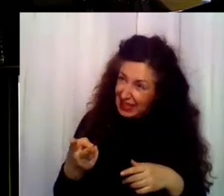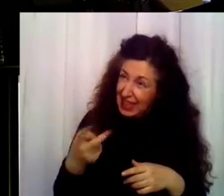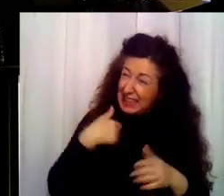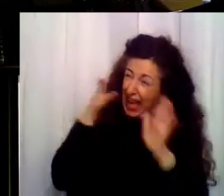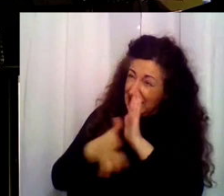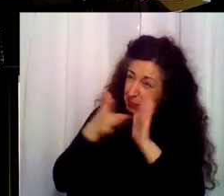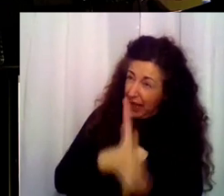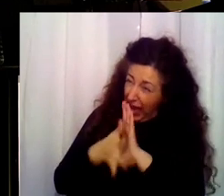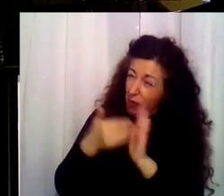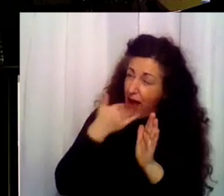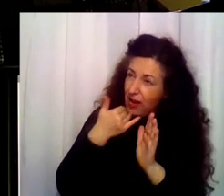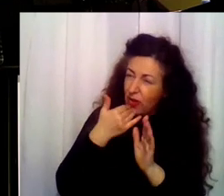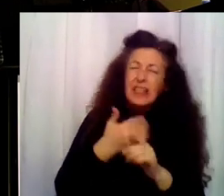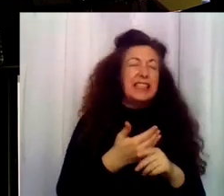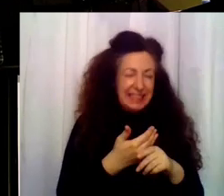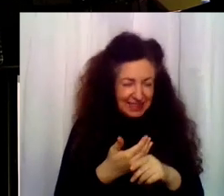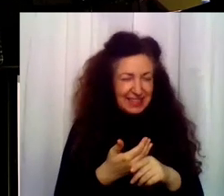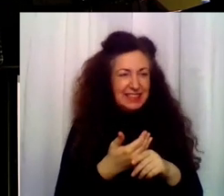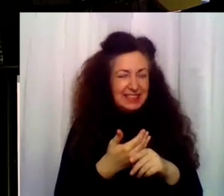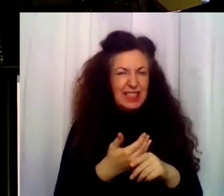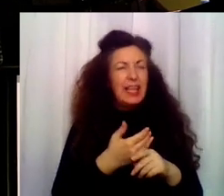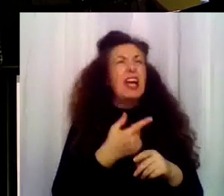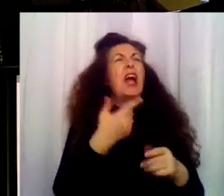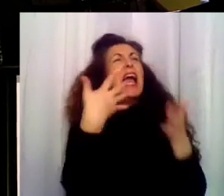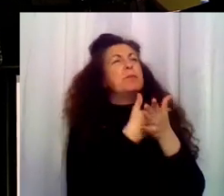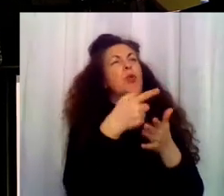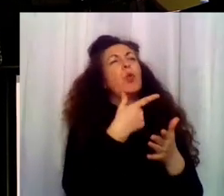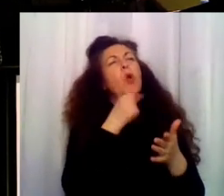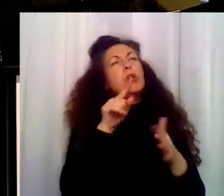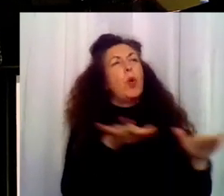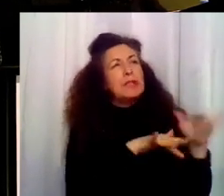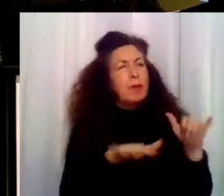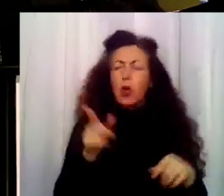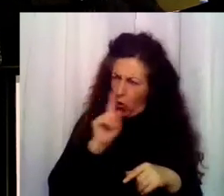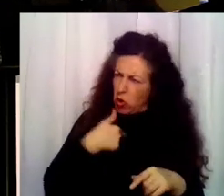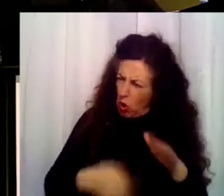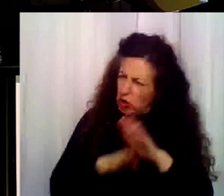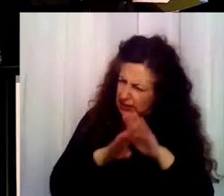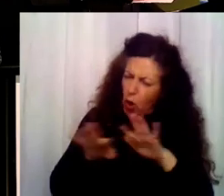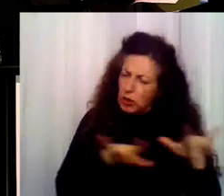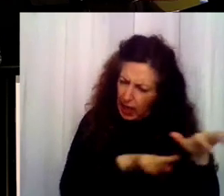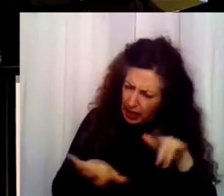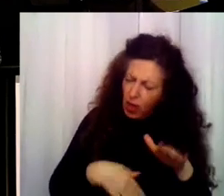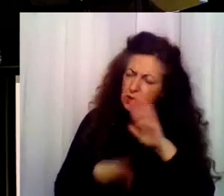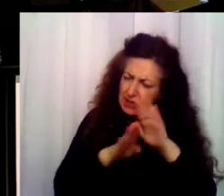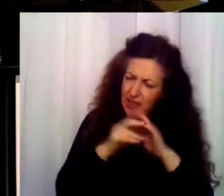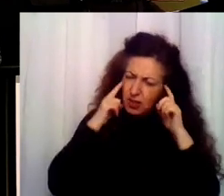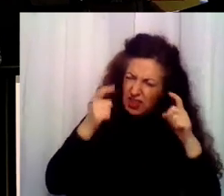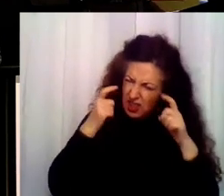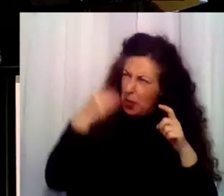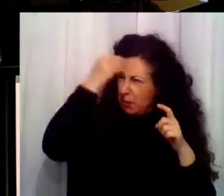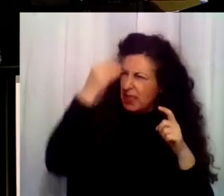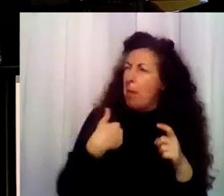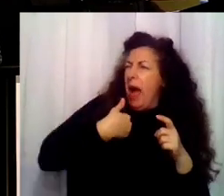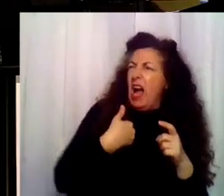No, no paso del piano. Sigo tocando en el teclado que tienen mis padres. Bueno, ya No paso de nada. ¿Por qué me hacéis de menos